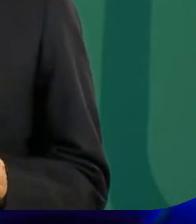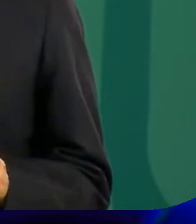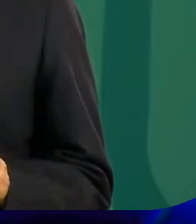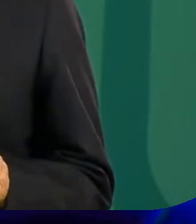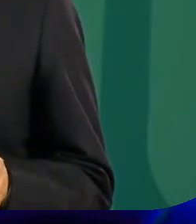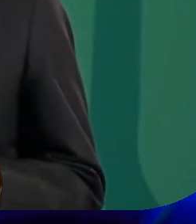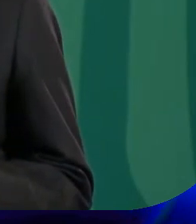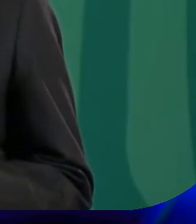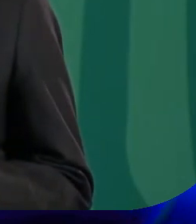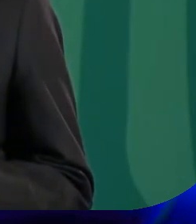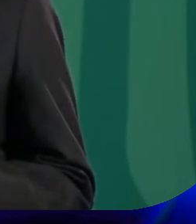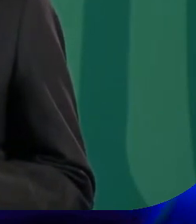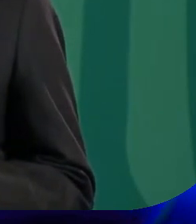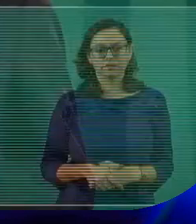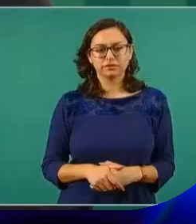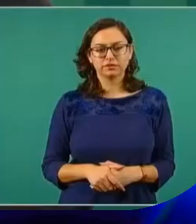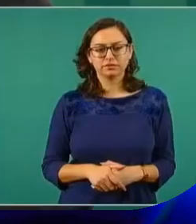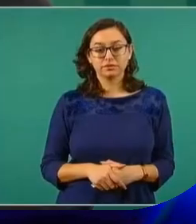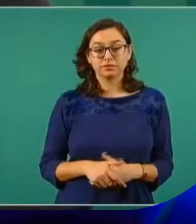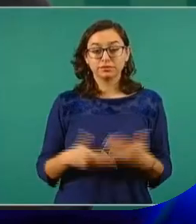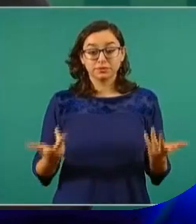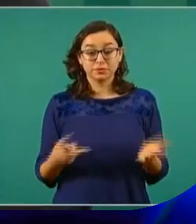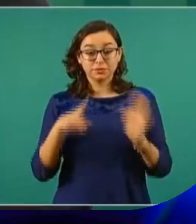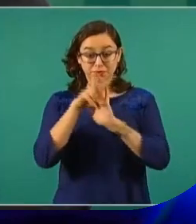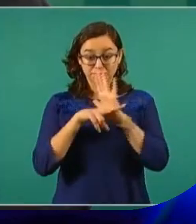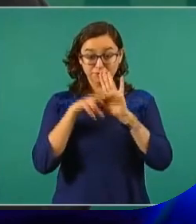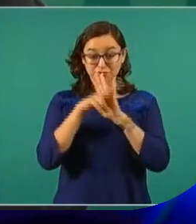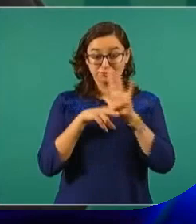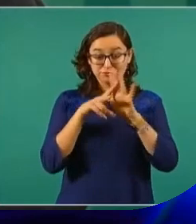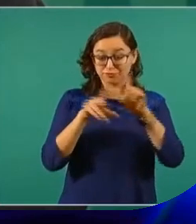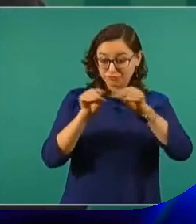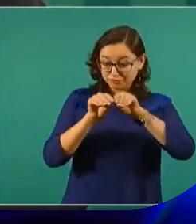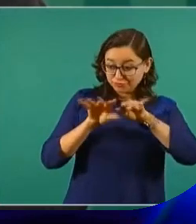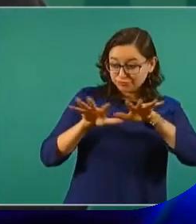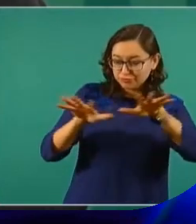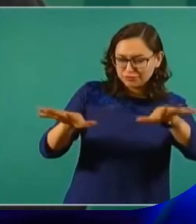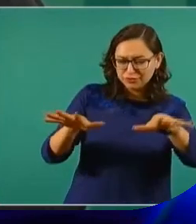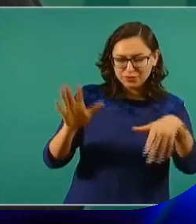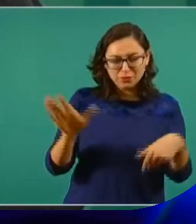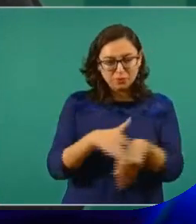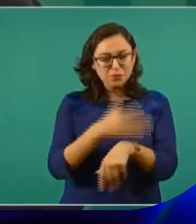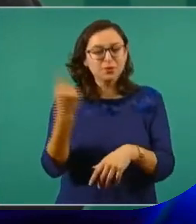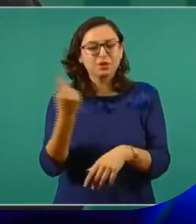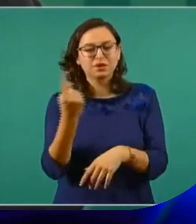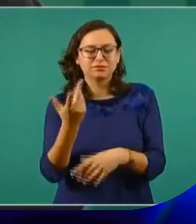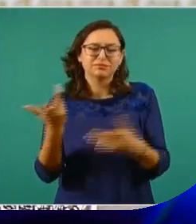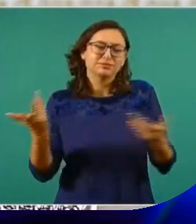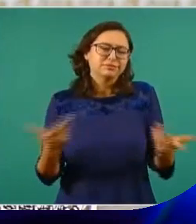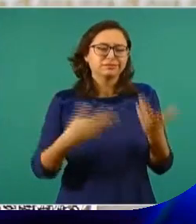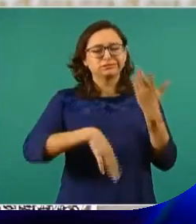Es la campaña negra de siempre de mis adversarios.